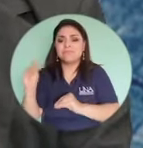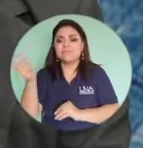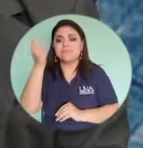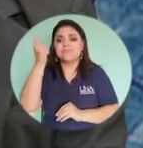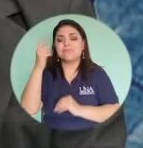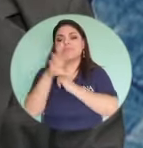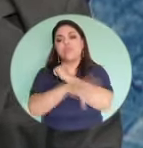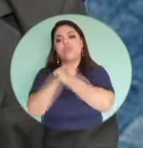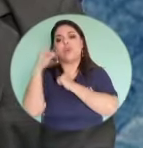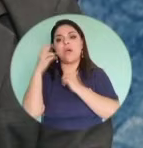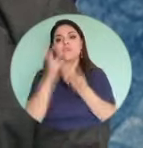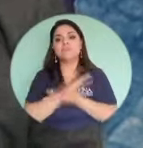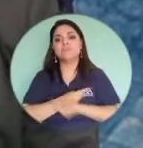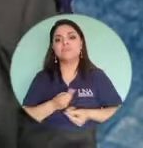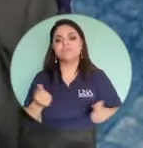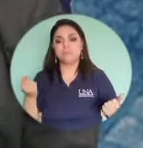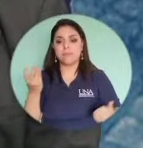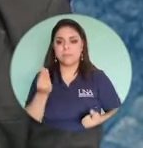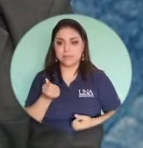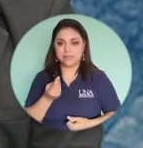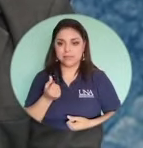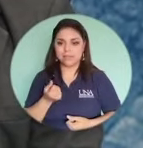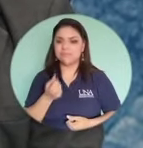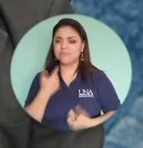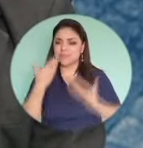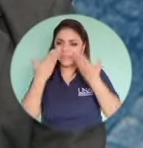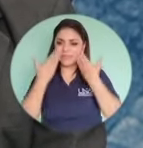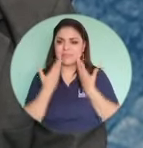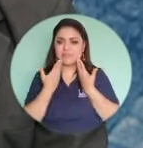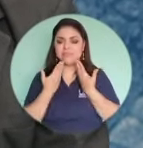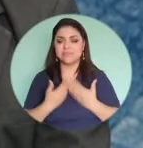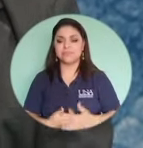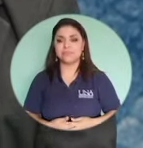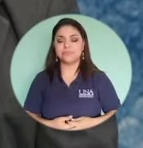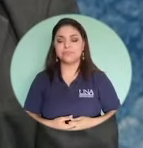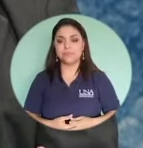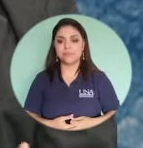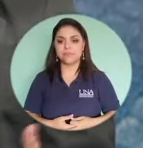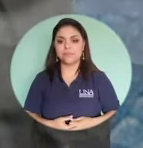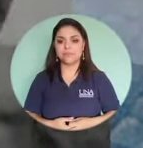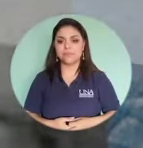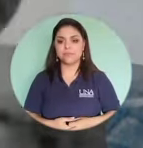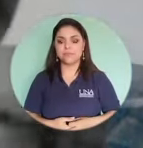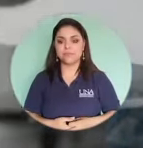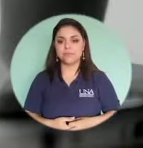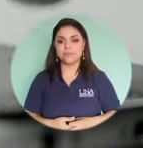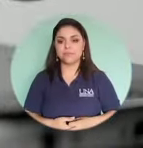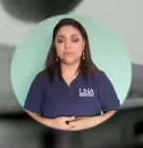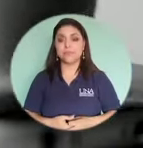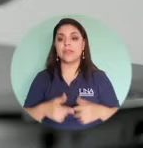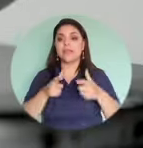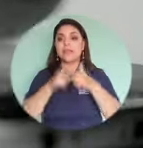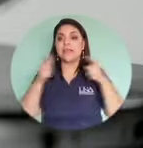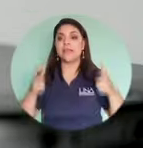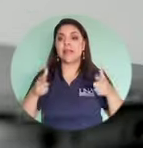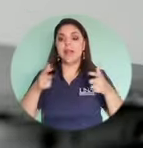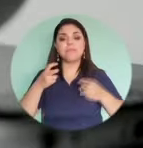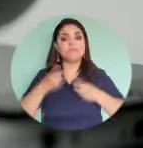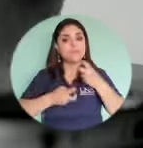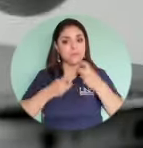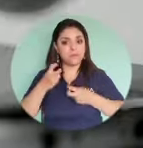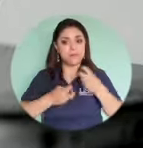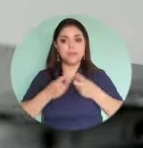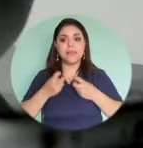de forma inmediata desaparecen ese ese dinero pero con el con el gran problema